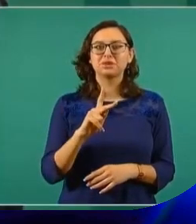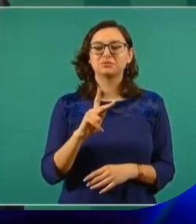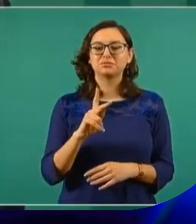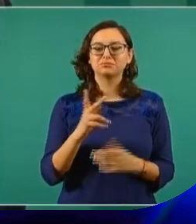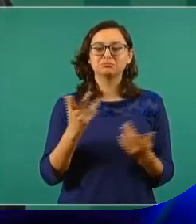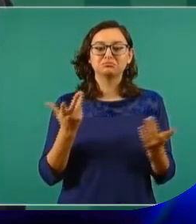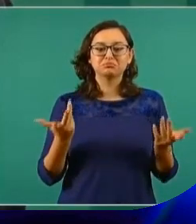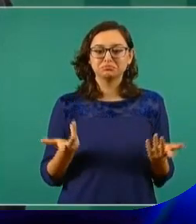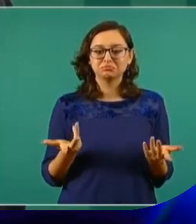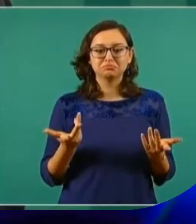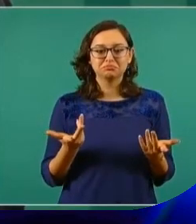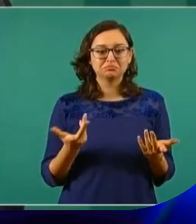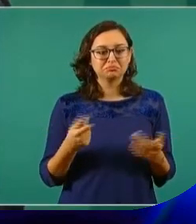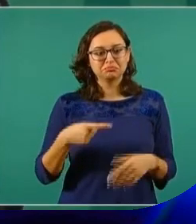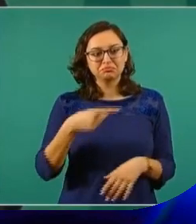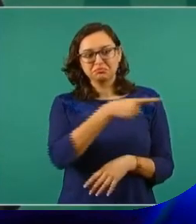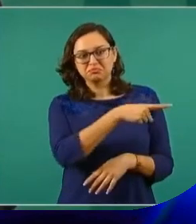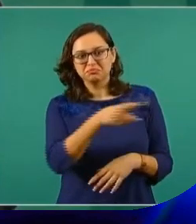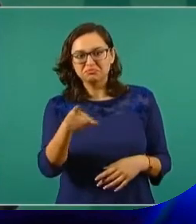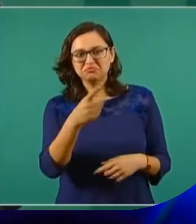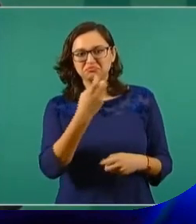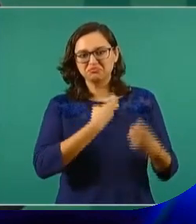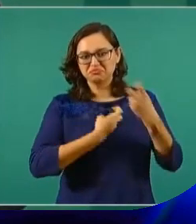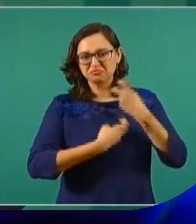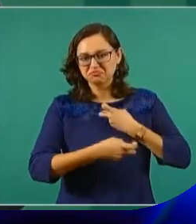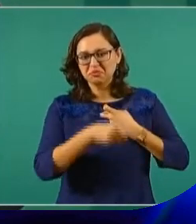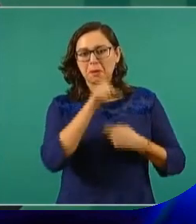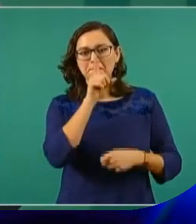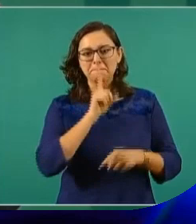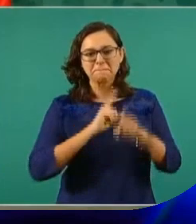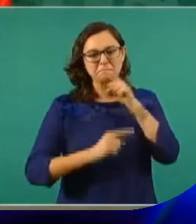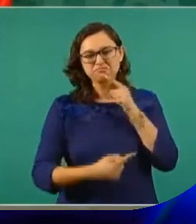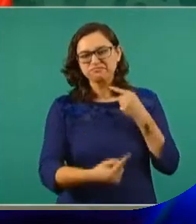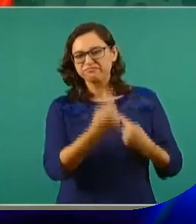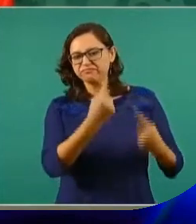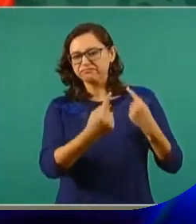de la calumnia ilesos.